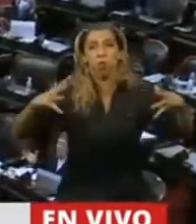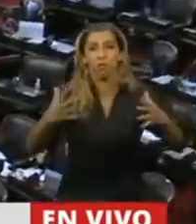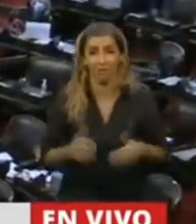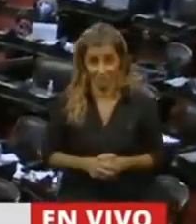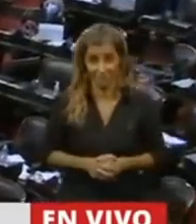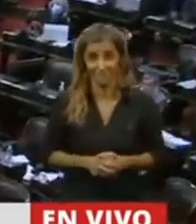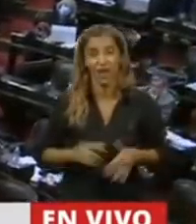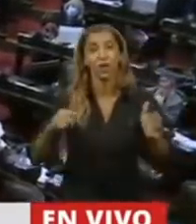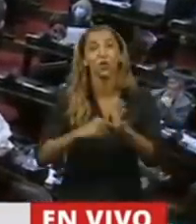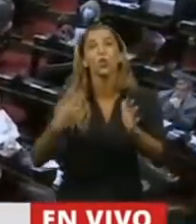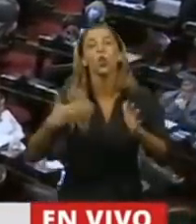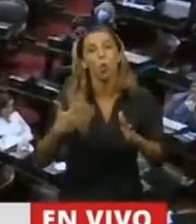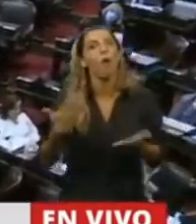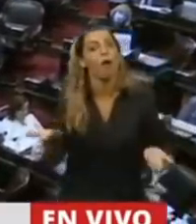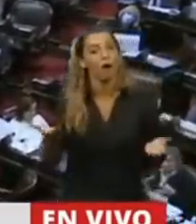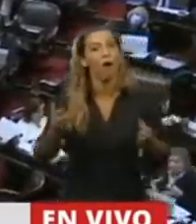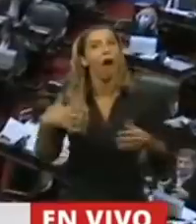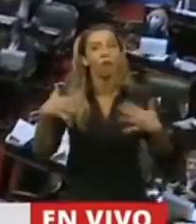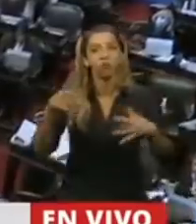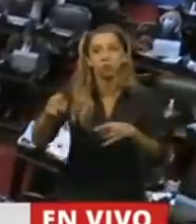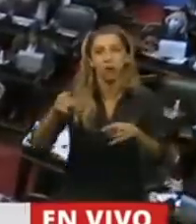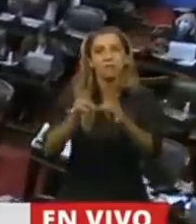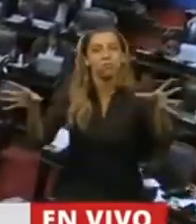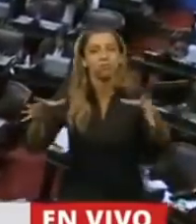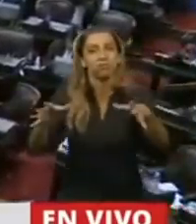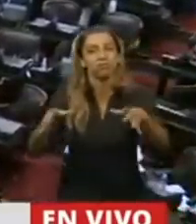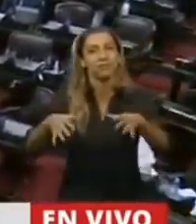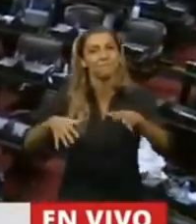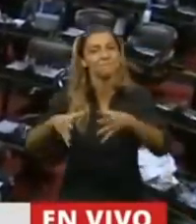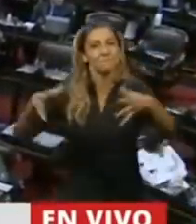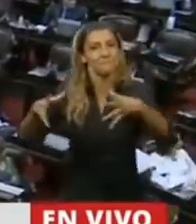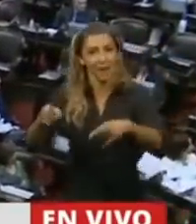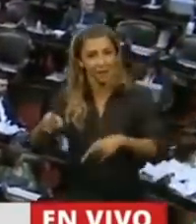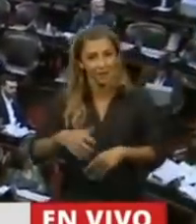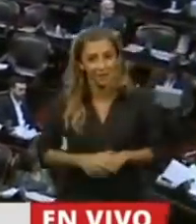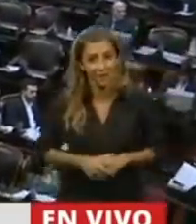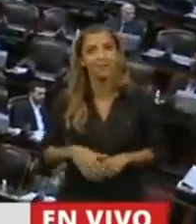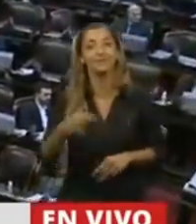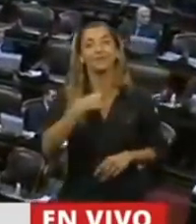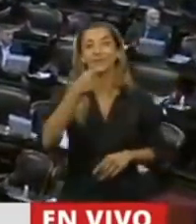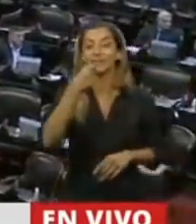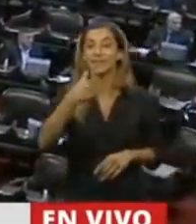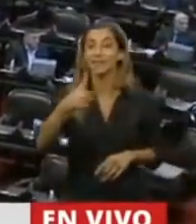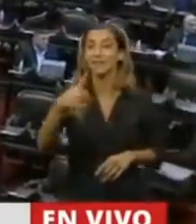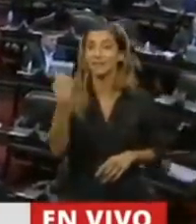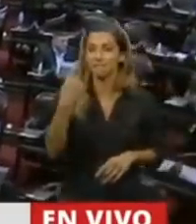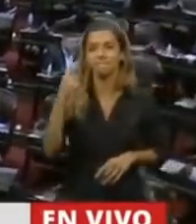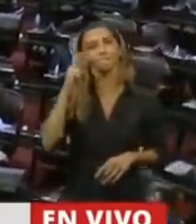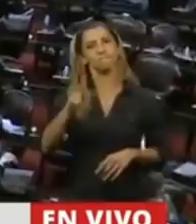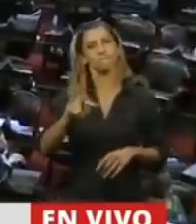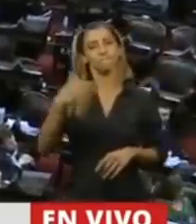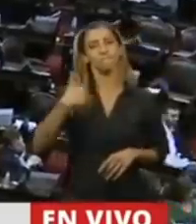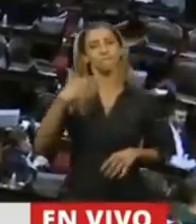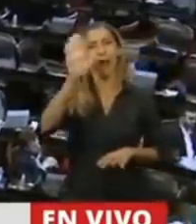Y la verdad que cuando uno mira a la Argentina, en ese sentido, lo que está viendo y observando es que se estaría